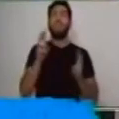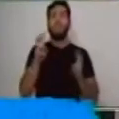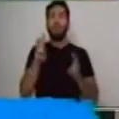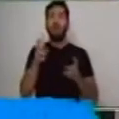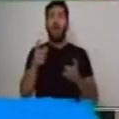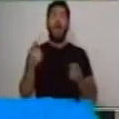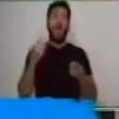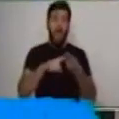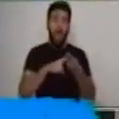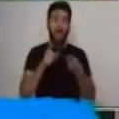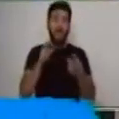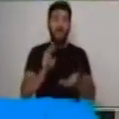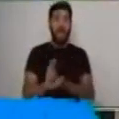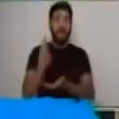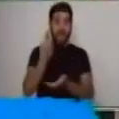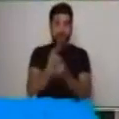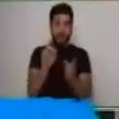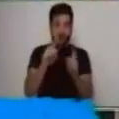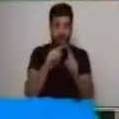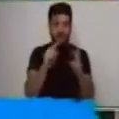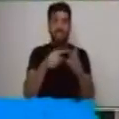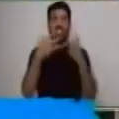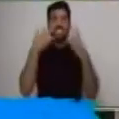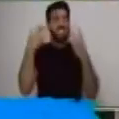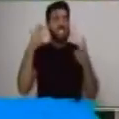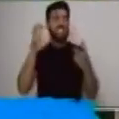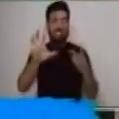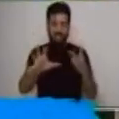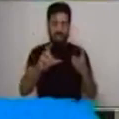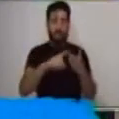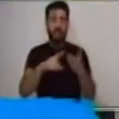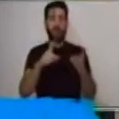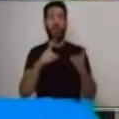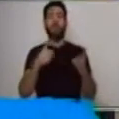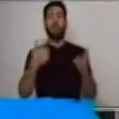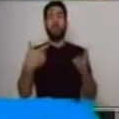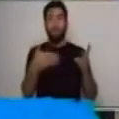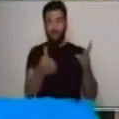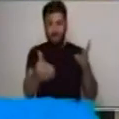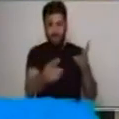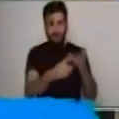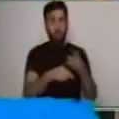y el tigre que iba siguiendo a la rana. ¿Qué hechos se van a contar?